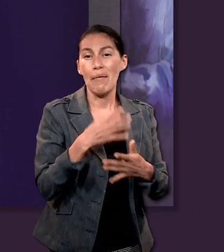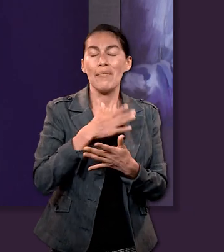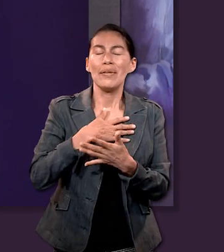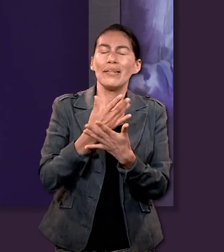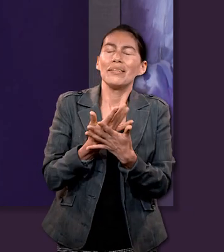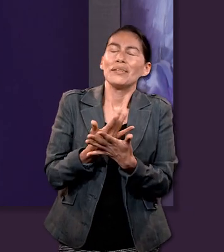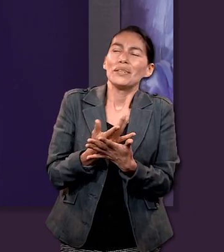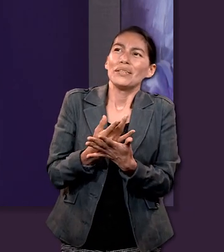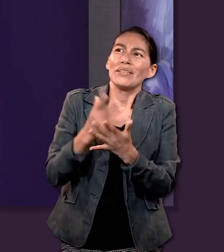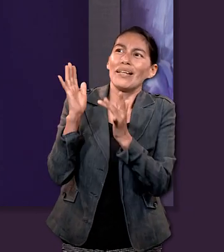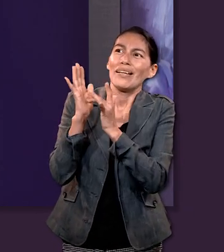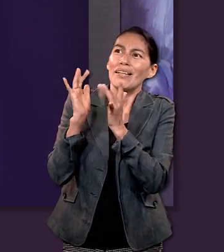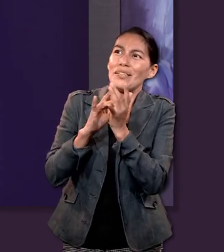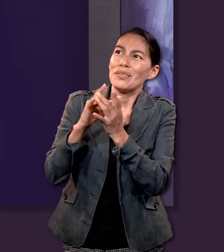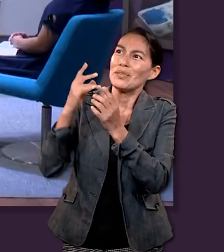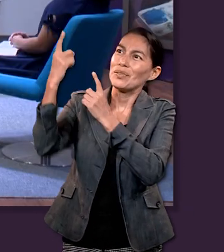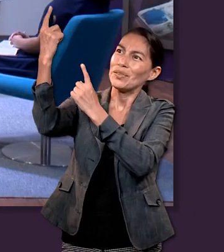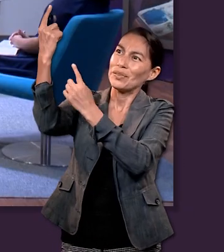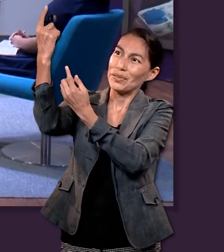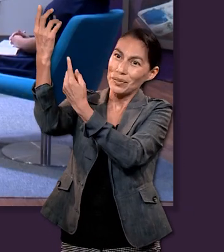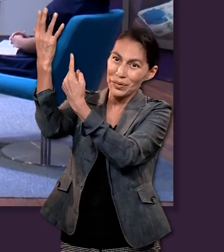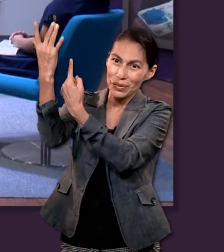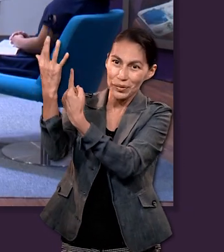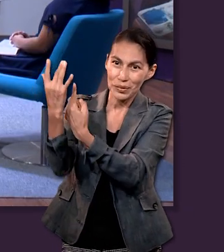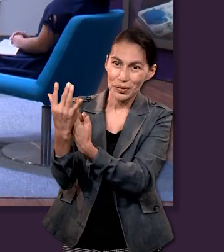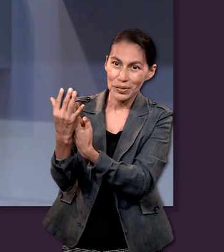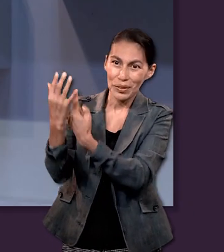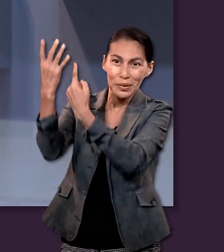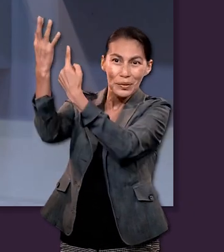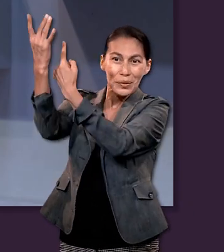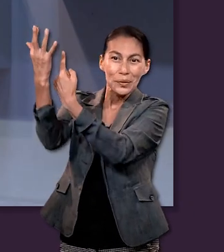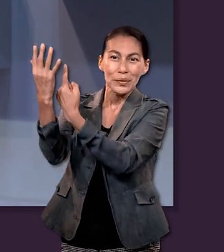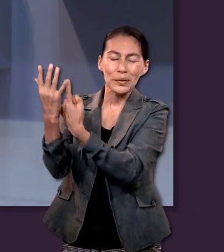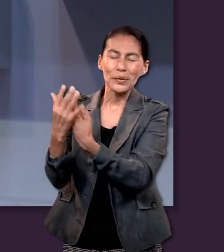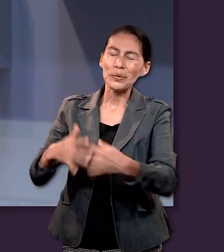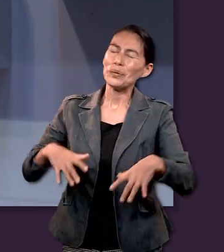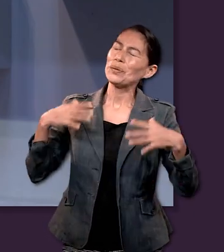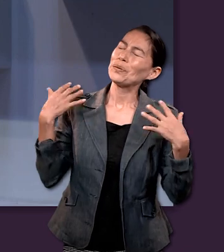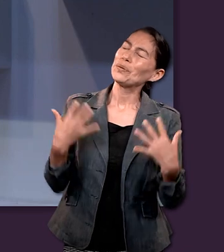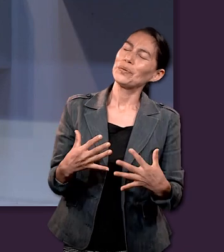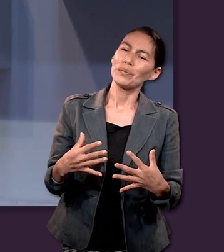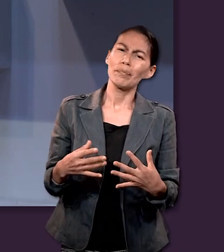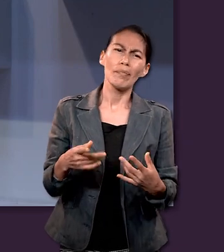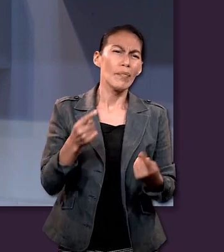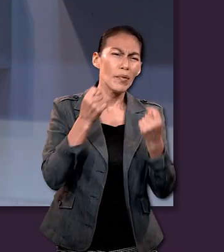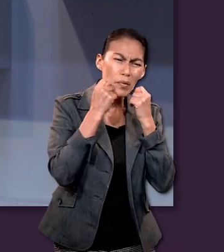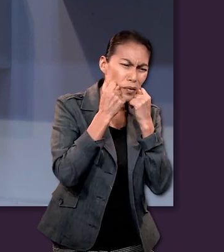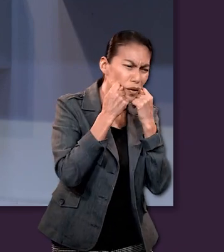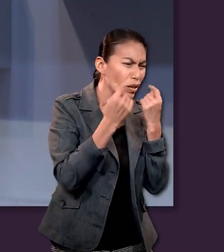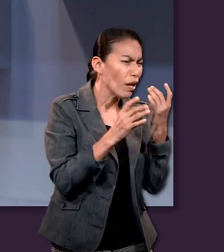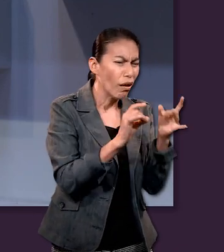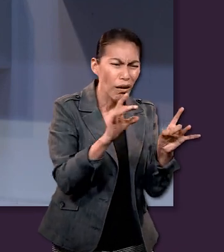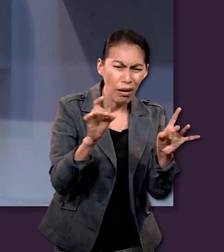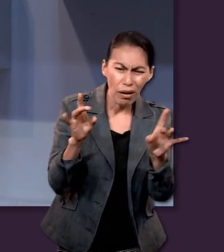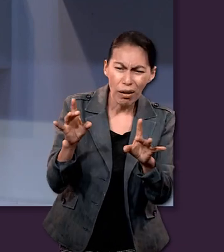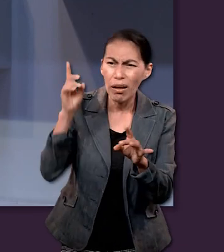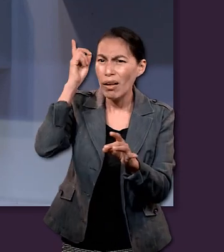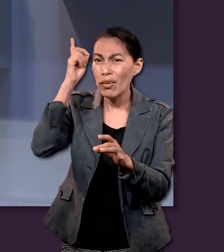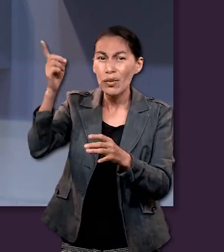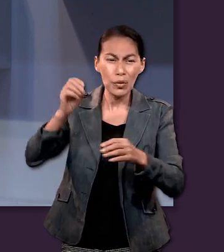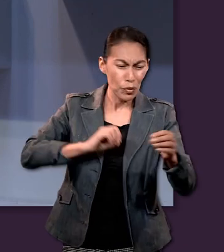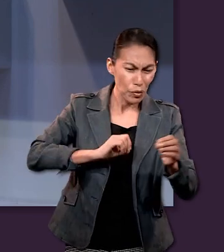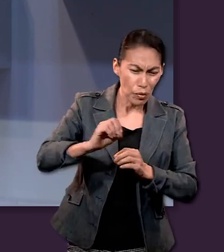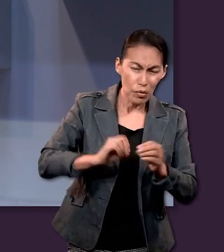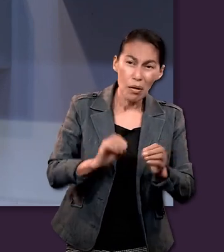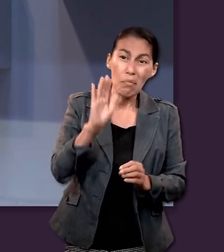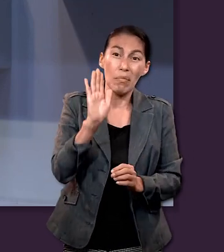venida de Cristo sí y más que nada tener la certeza de que sea cual sea la circunstancia Dios está obrando como veíamos en lecciones